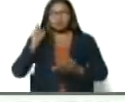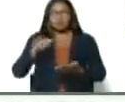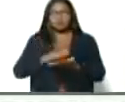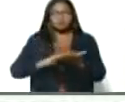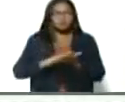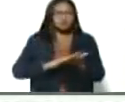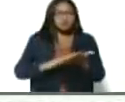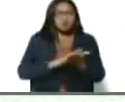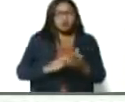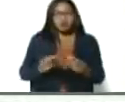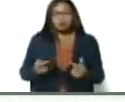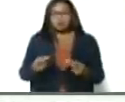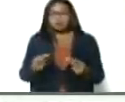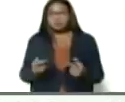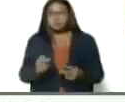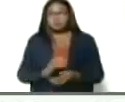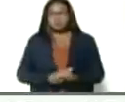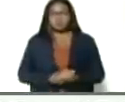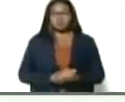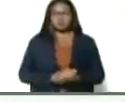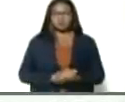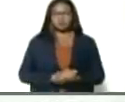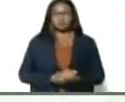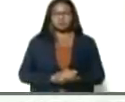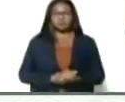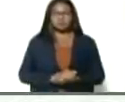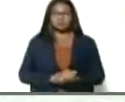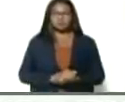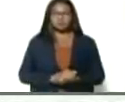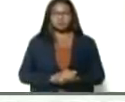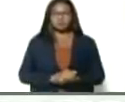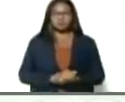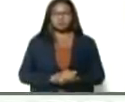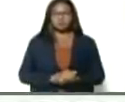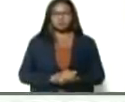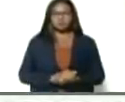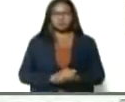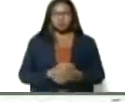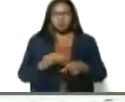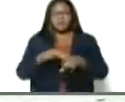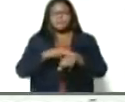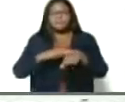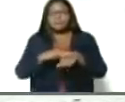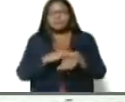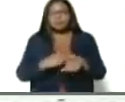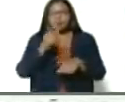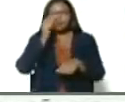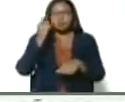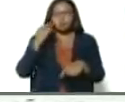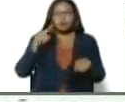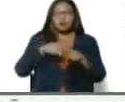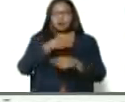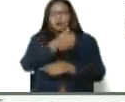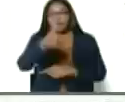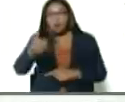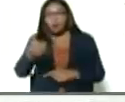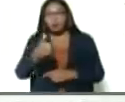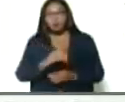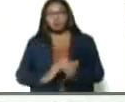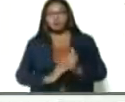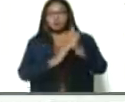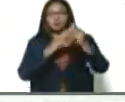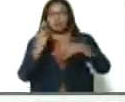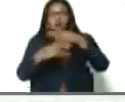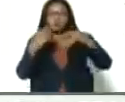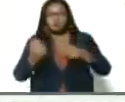Es lo que yo he llamado la interpelación. Los ministros y las ministras, los dirigentes